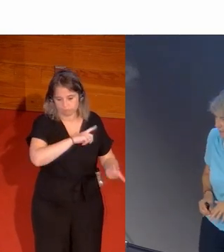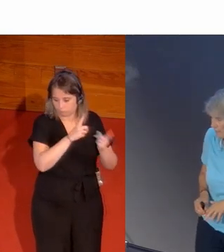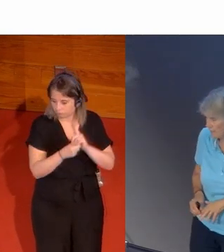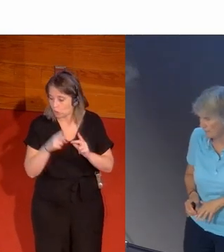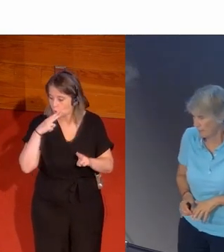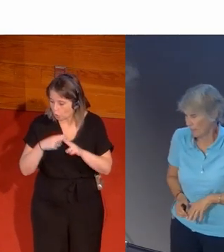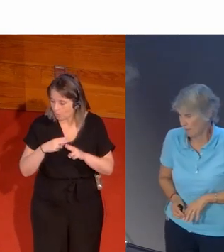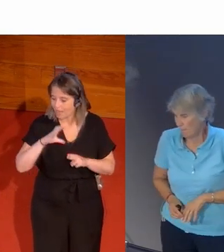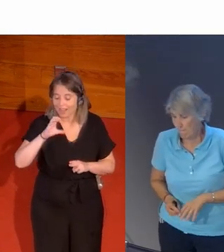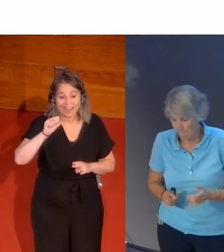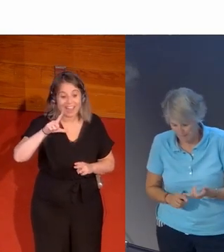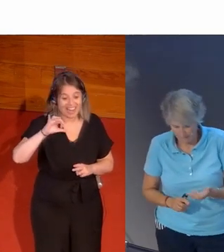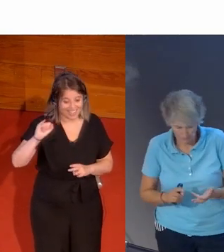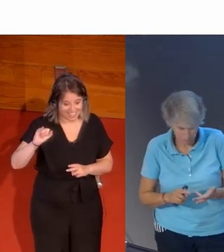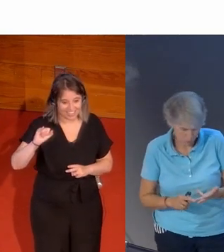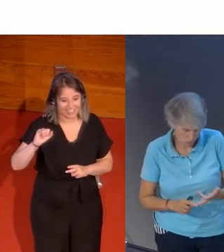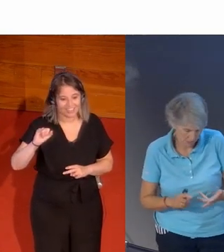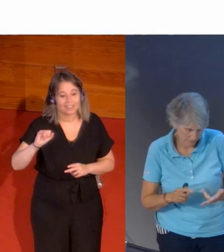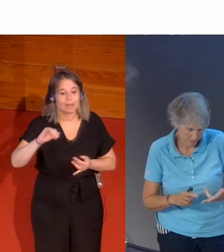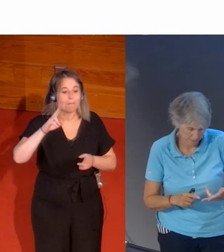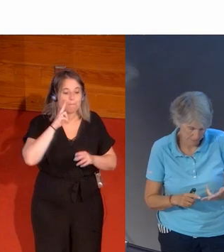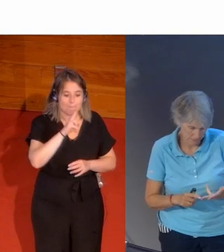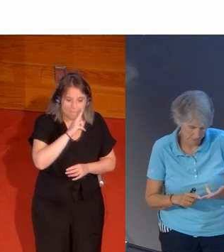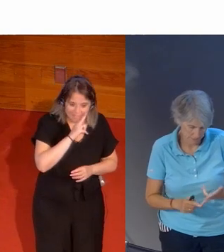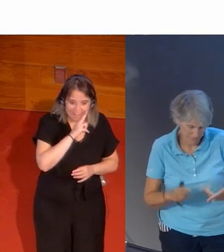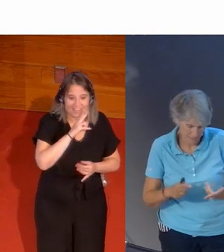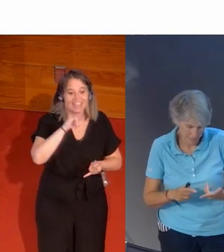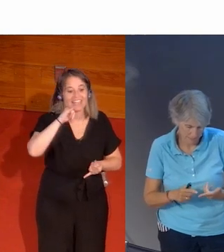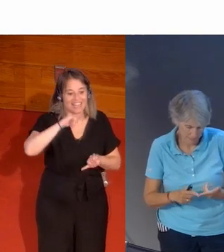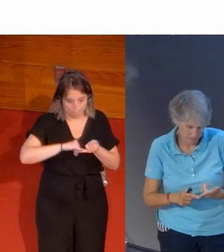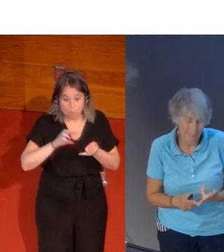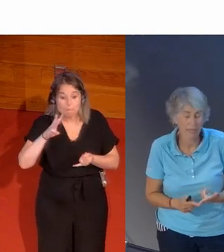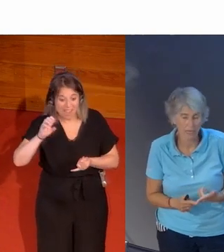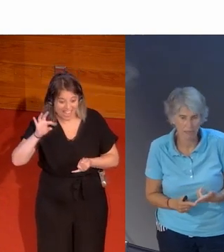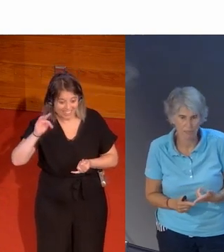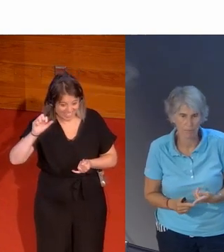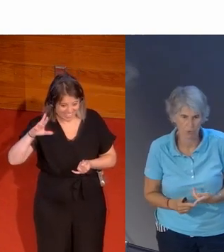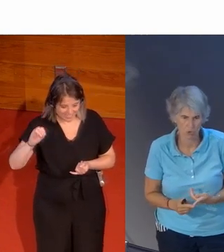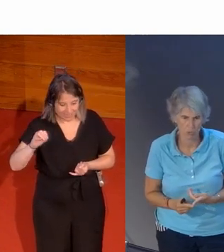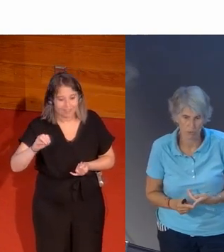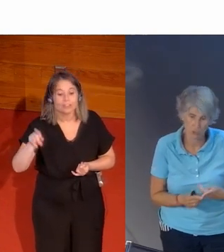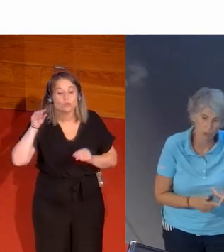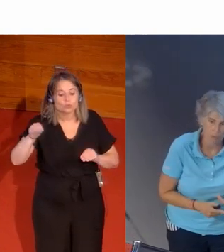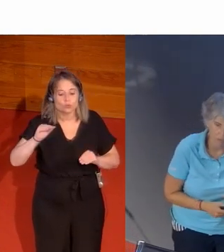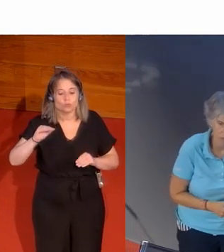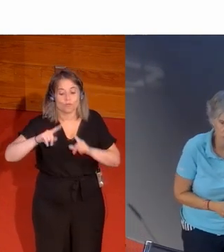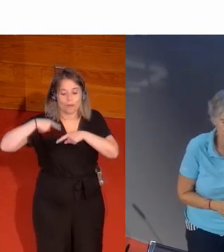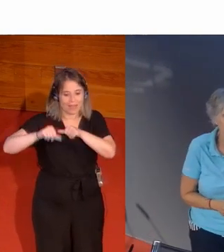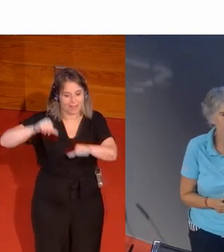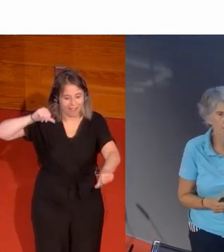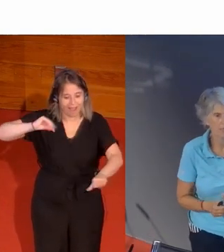Calipateira, madre, esposa, hermana e hija de campeones olímpicos. Y esa